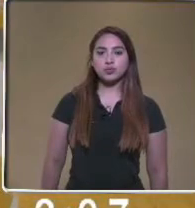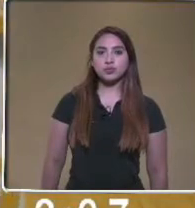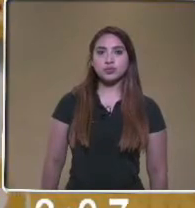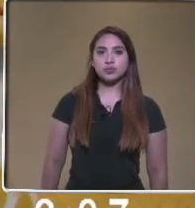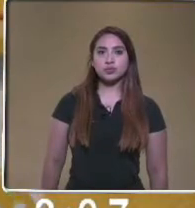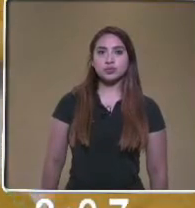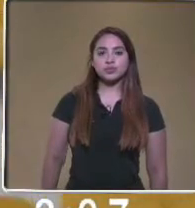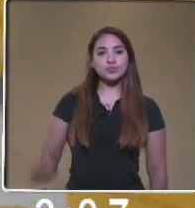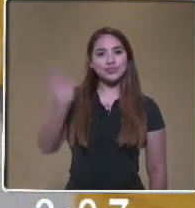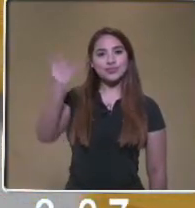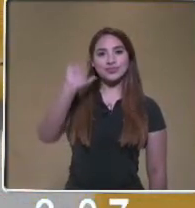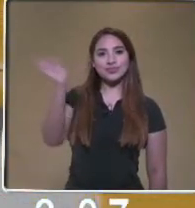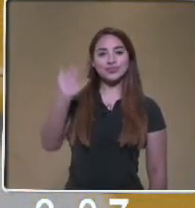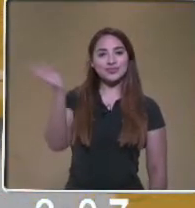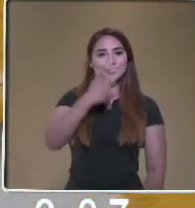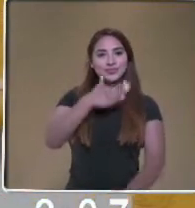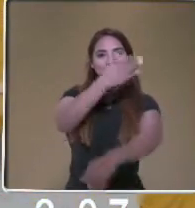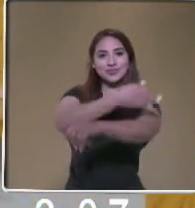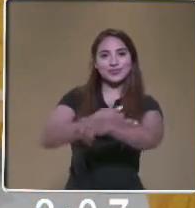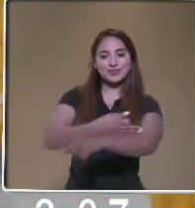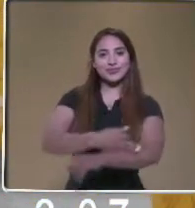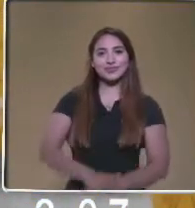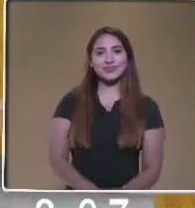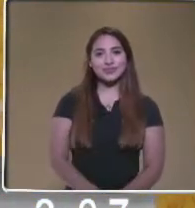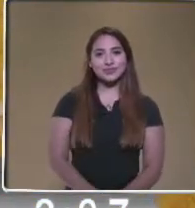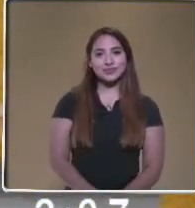Hola, ¿qué tal niños? Muy buenas tardes.